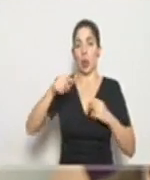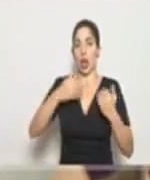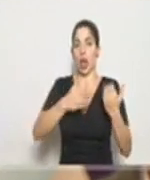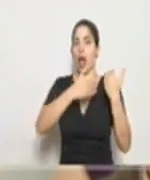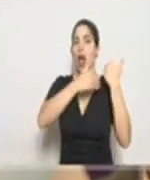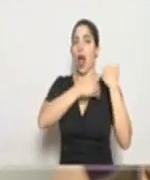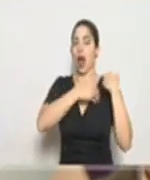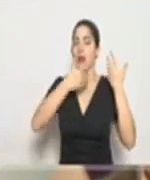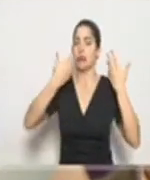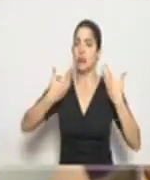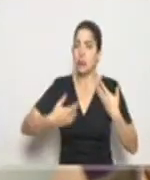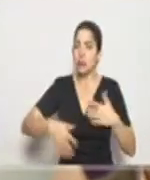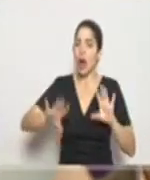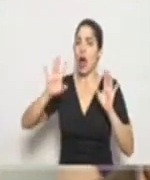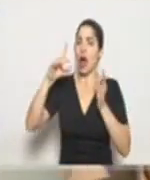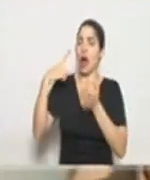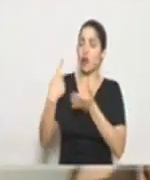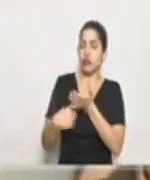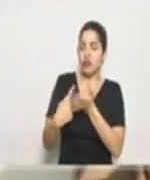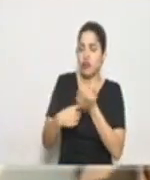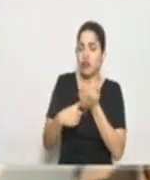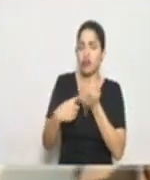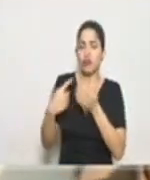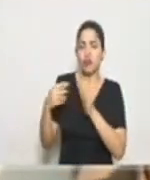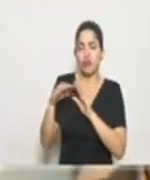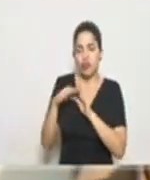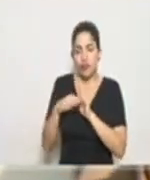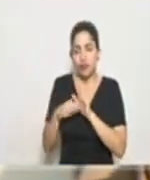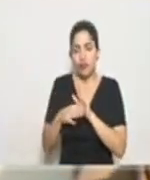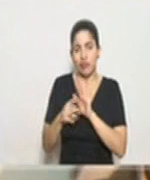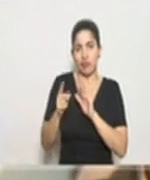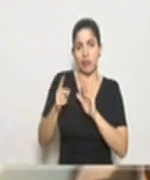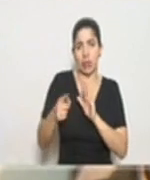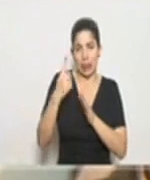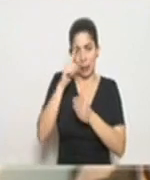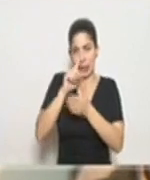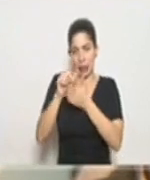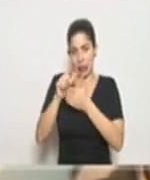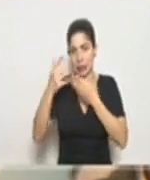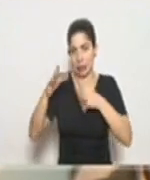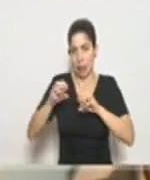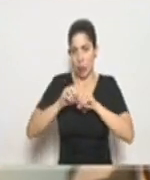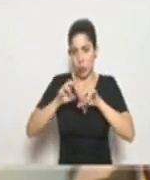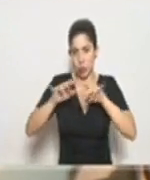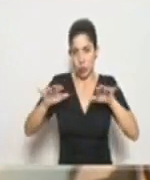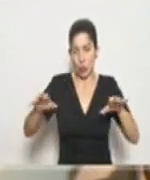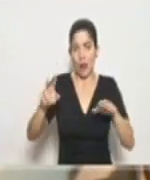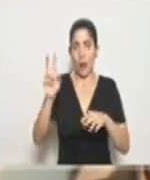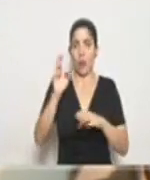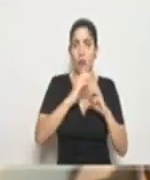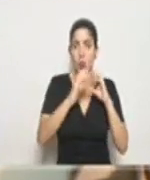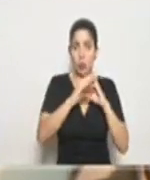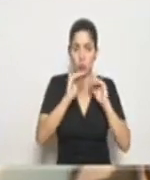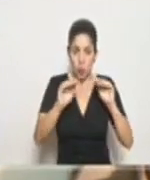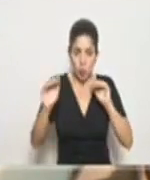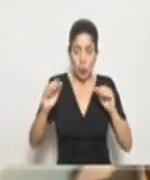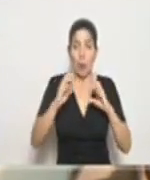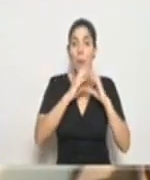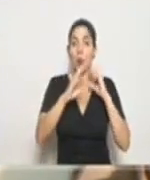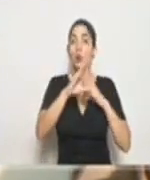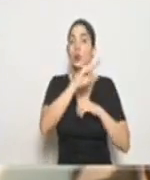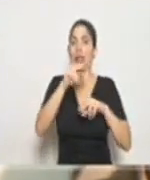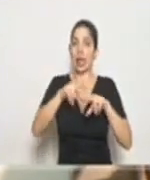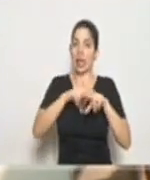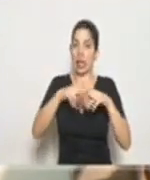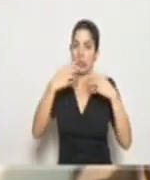hemos hablado y socializado los lineamientos de desinfección que se están aplicando en los diferentes buses y trenes, principalmente